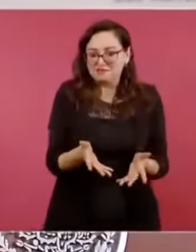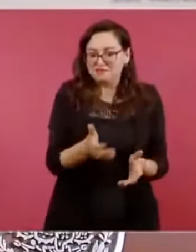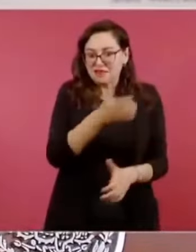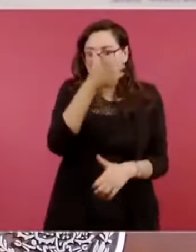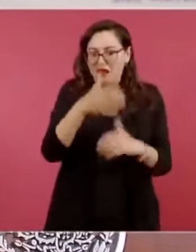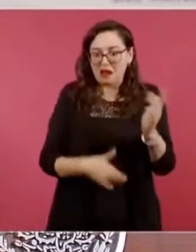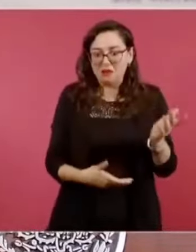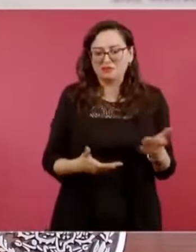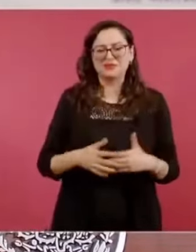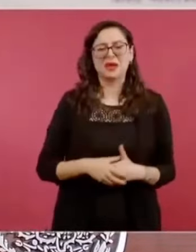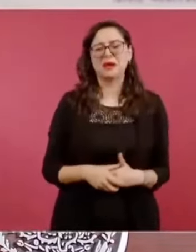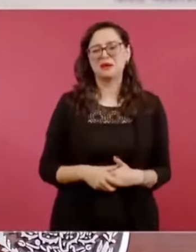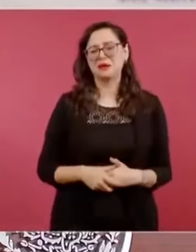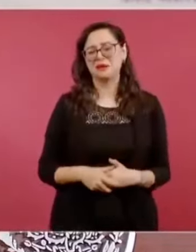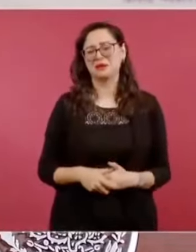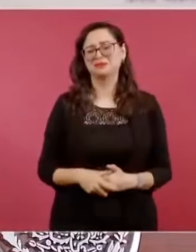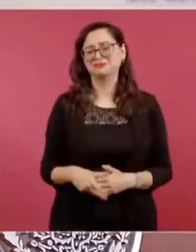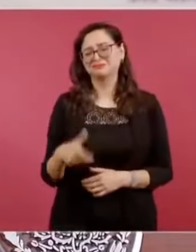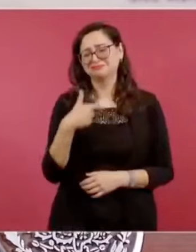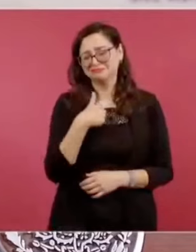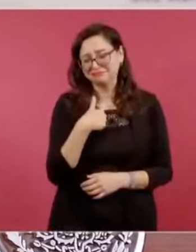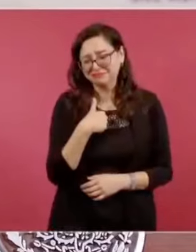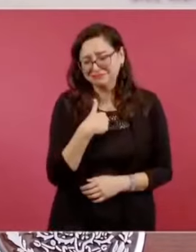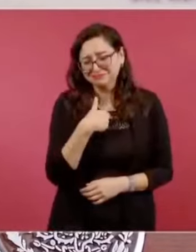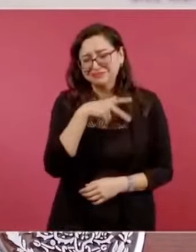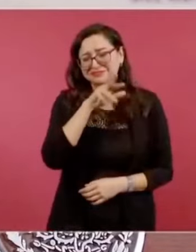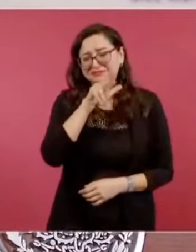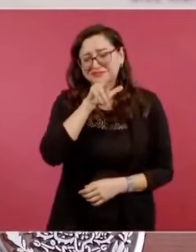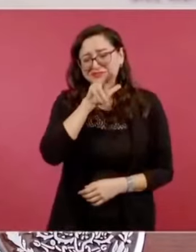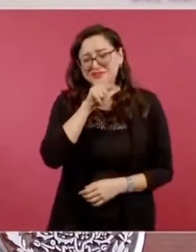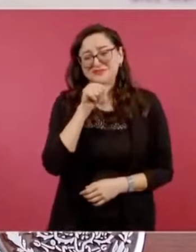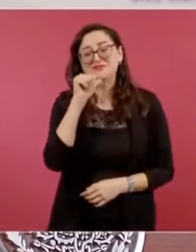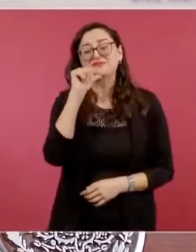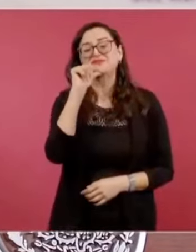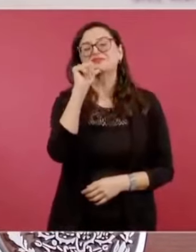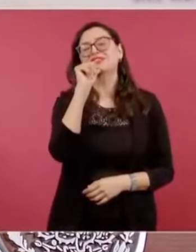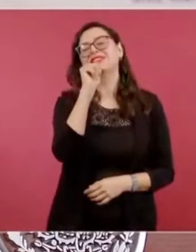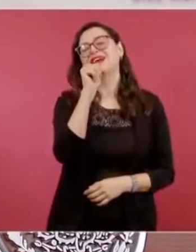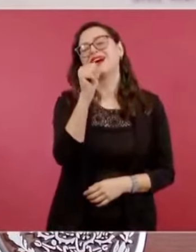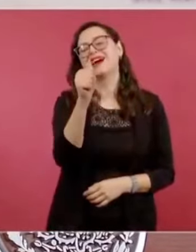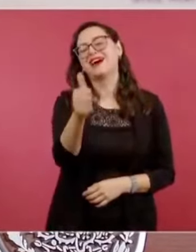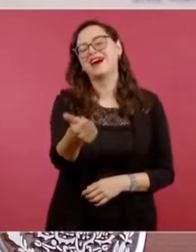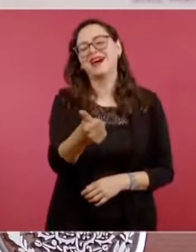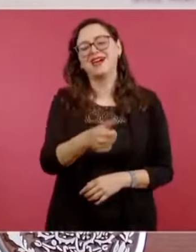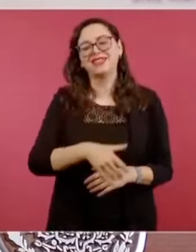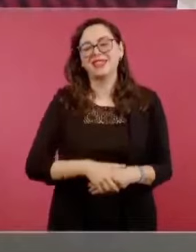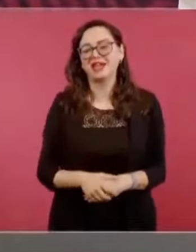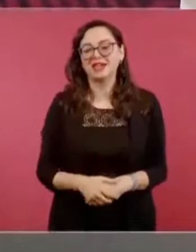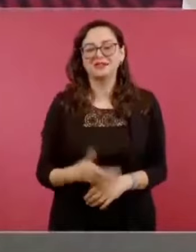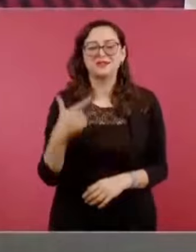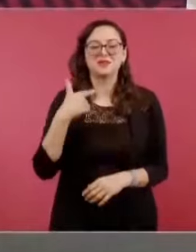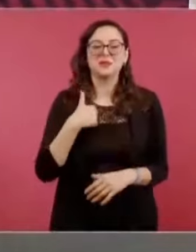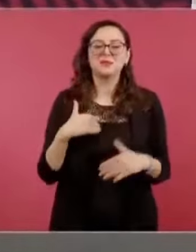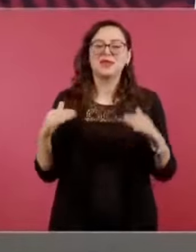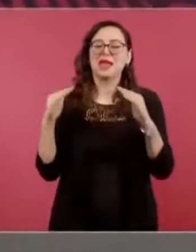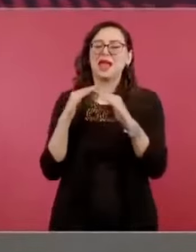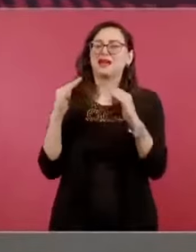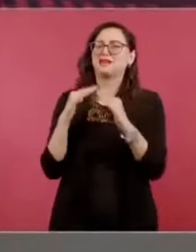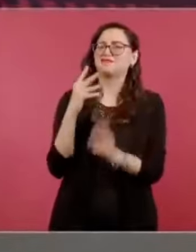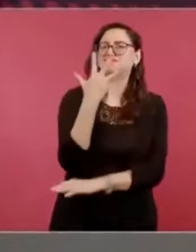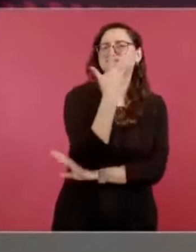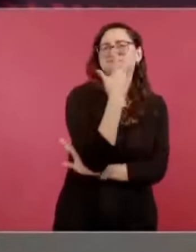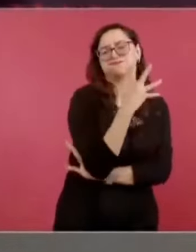viendo las ceibas majestuosas, que